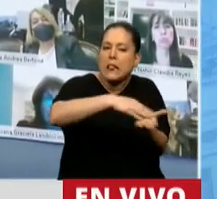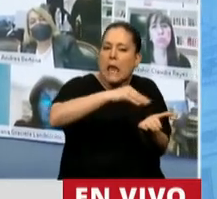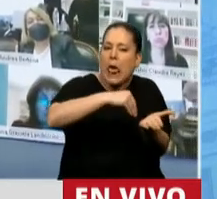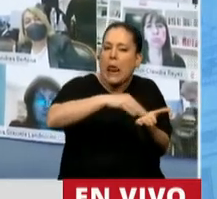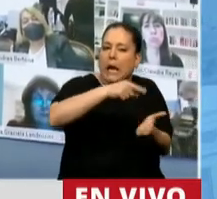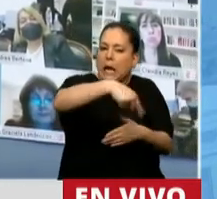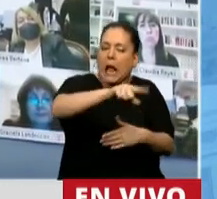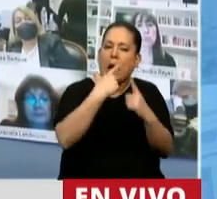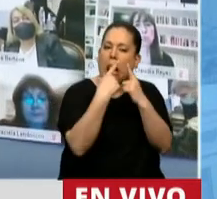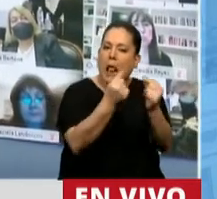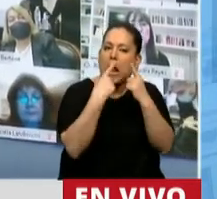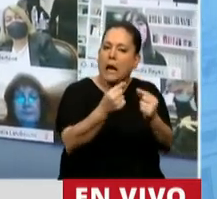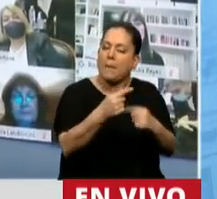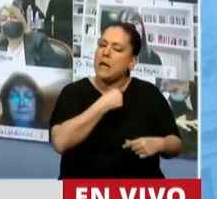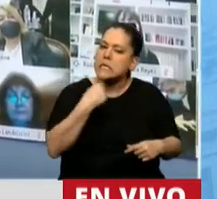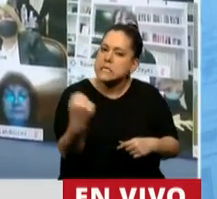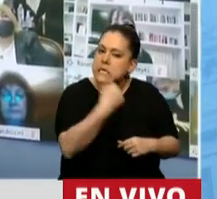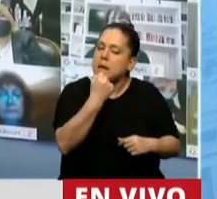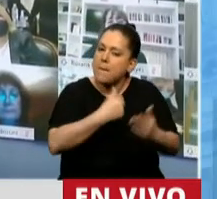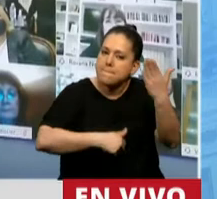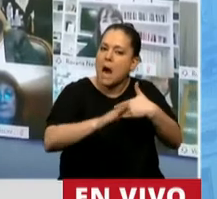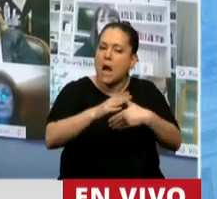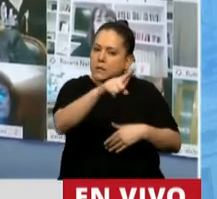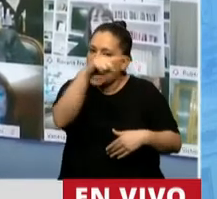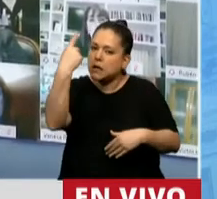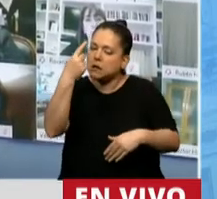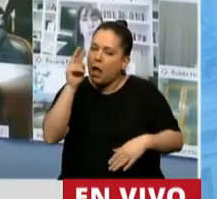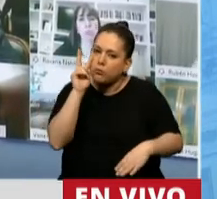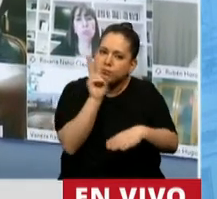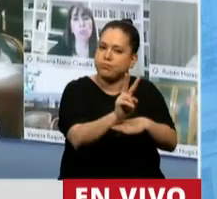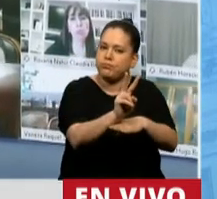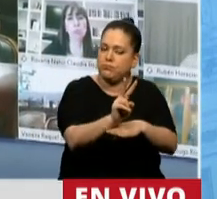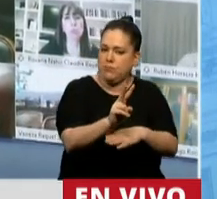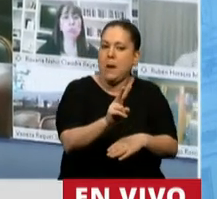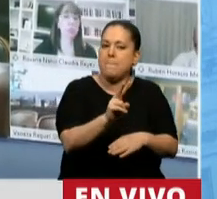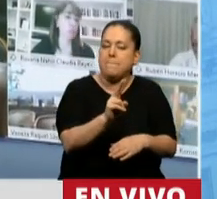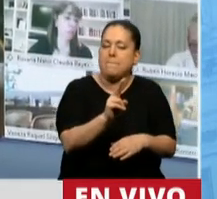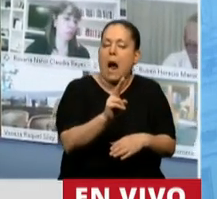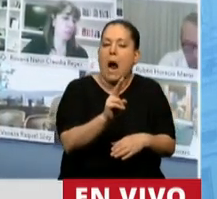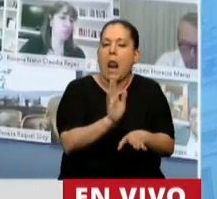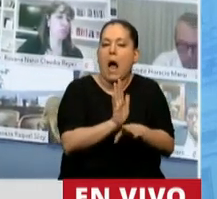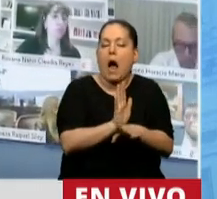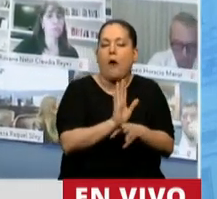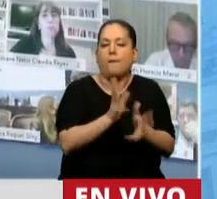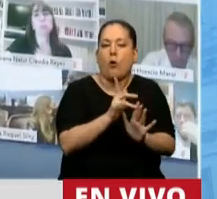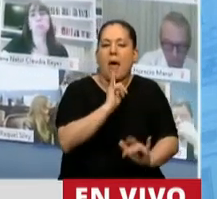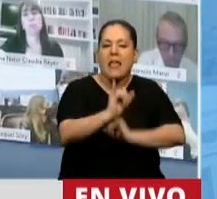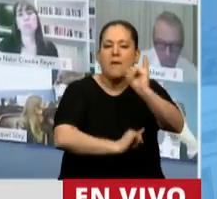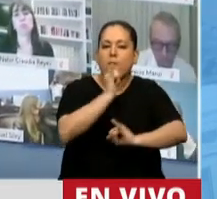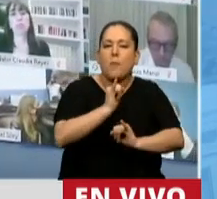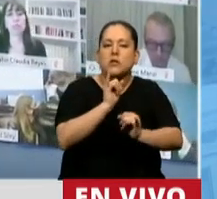que reclaman mayores niveles de compromiso de los gobiernos con la transparencia en la información